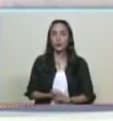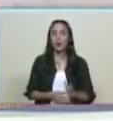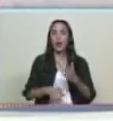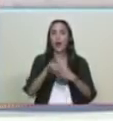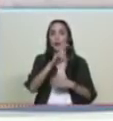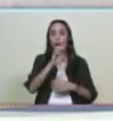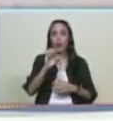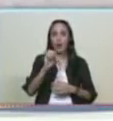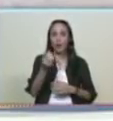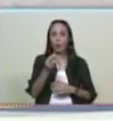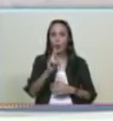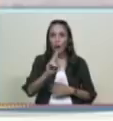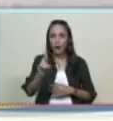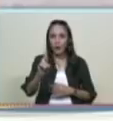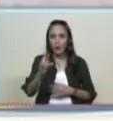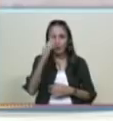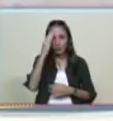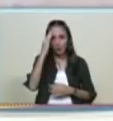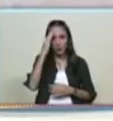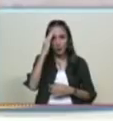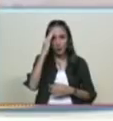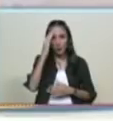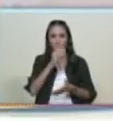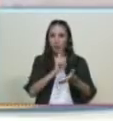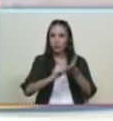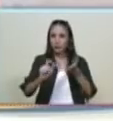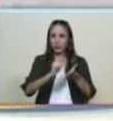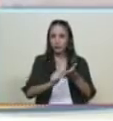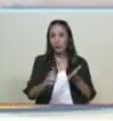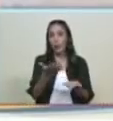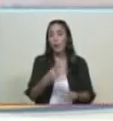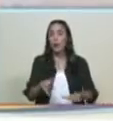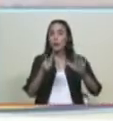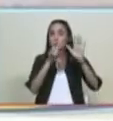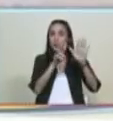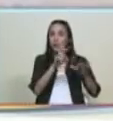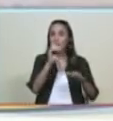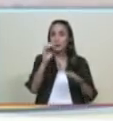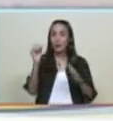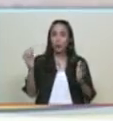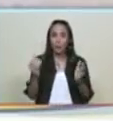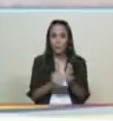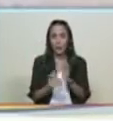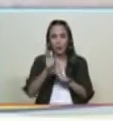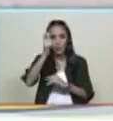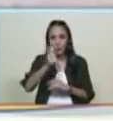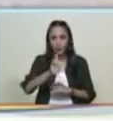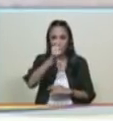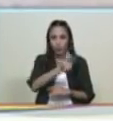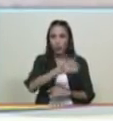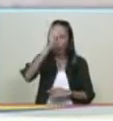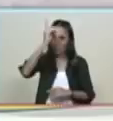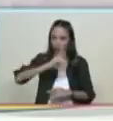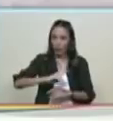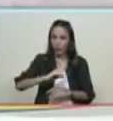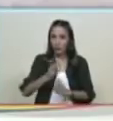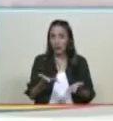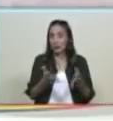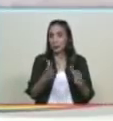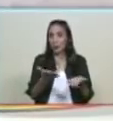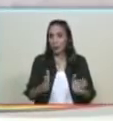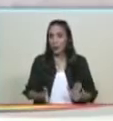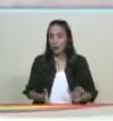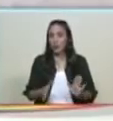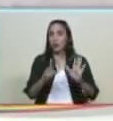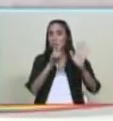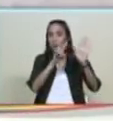VQR la aplicación VQR más de 700 mil compatriotas con alguna discapacidad más de 700